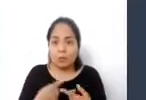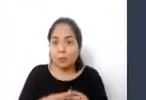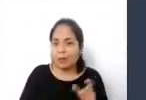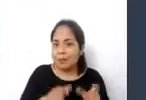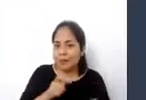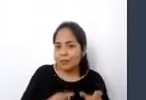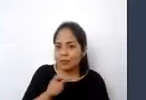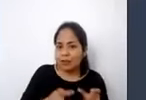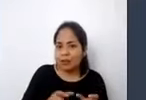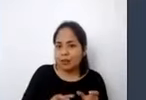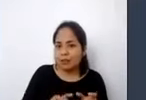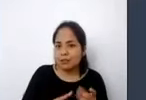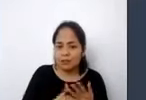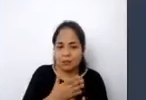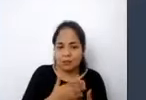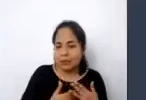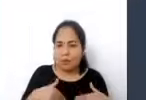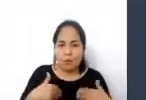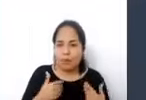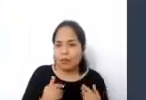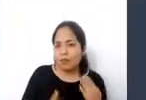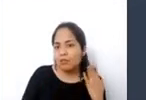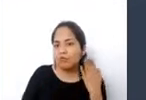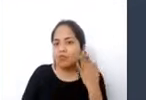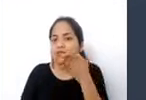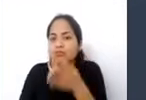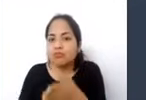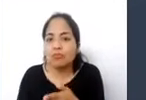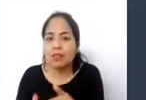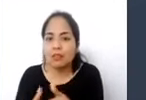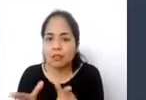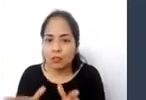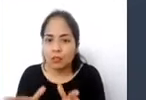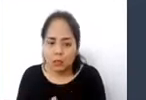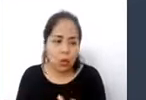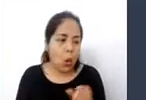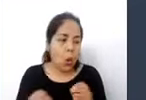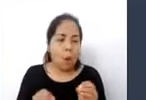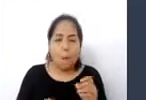tienen una guía que los ayude a subir al vehículo.